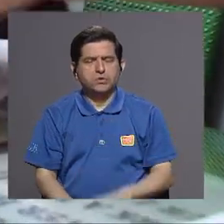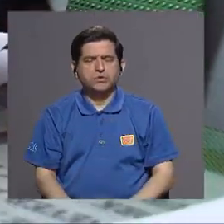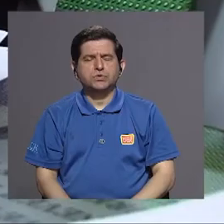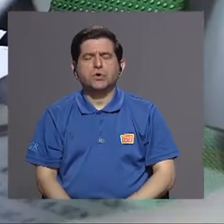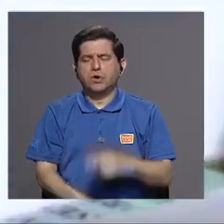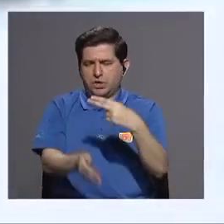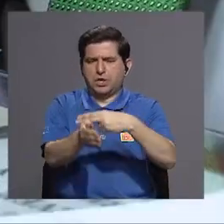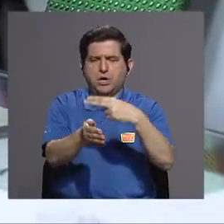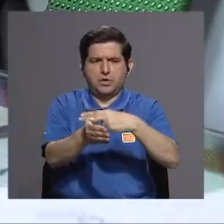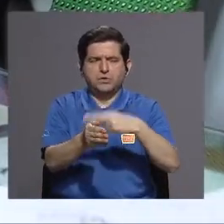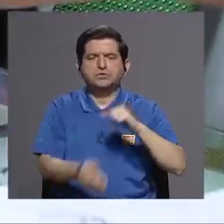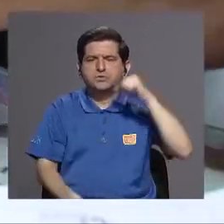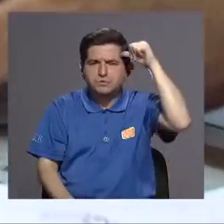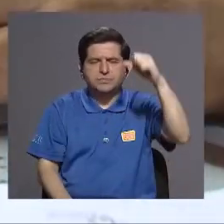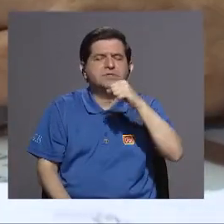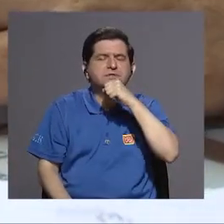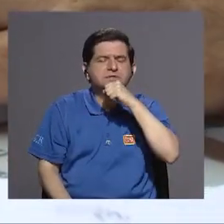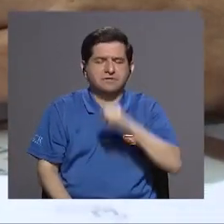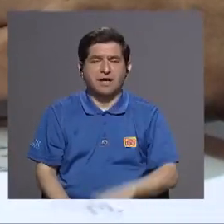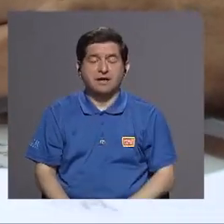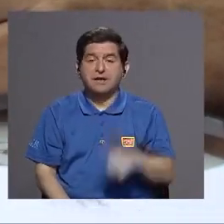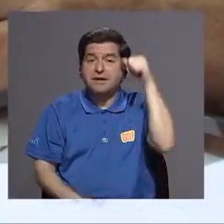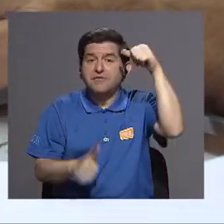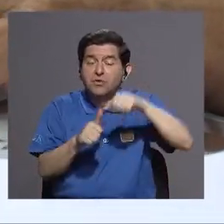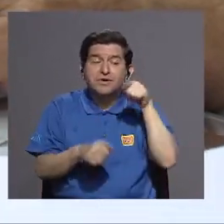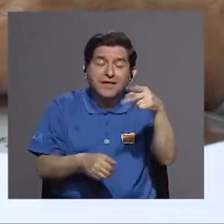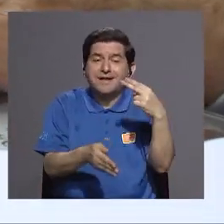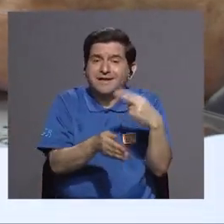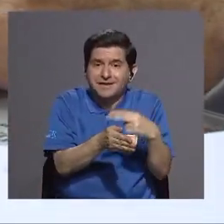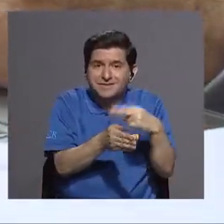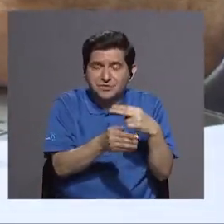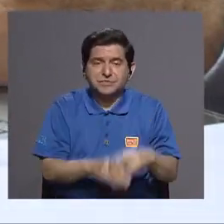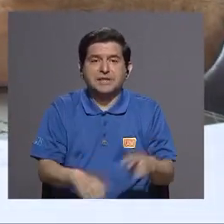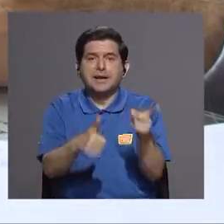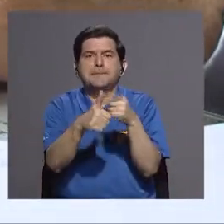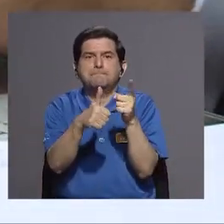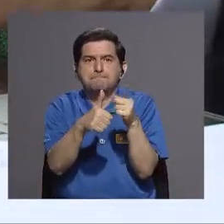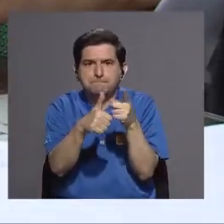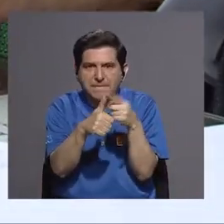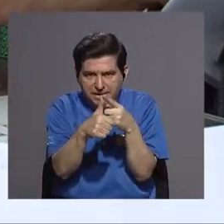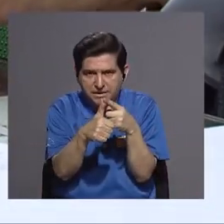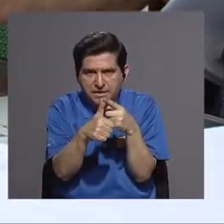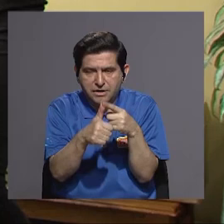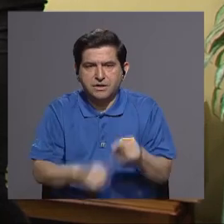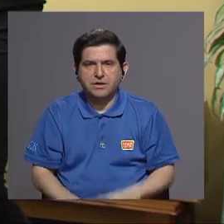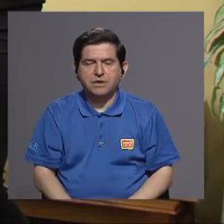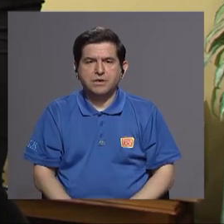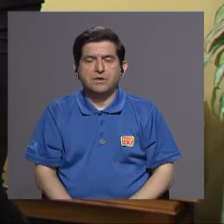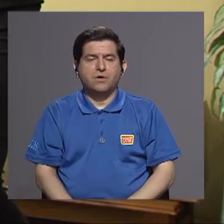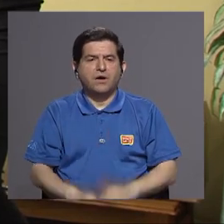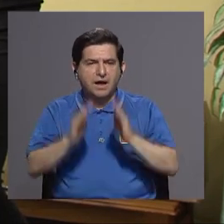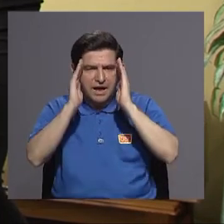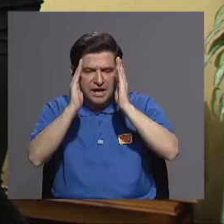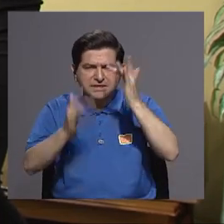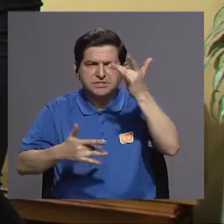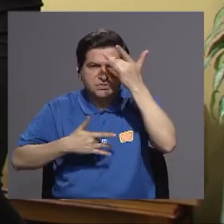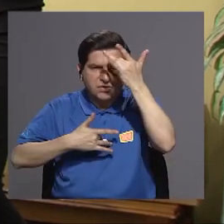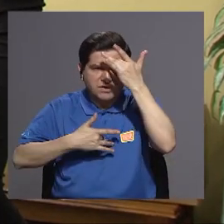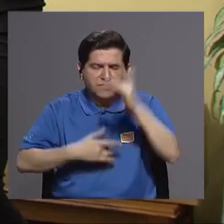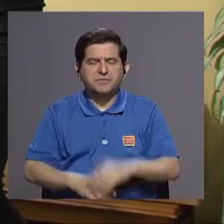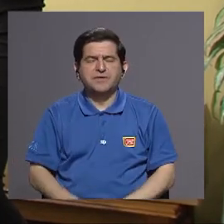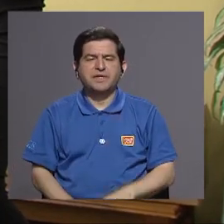como hospital geriátrico porque recordar que el hospital fue primero para tratar de